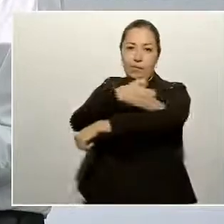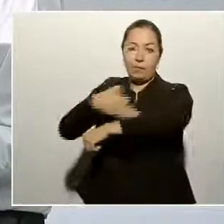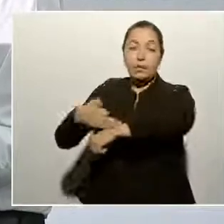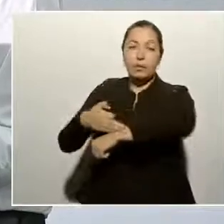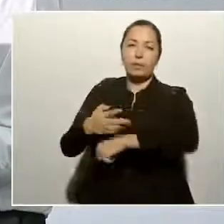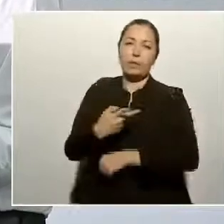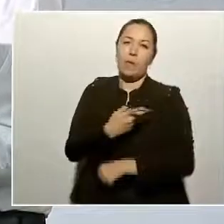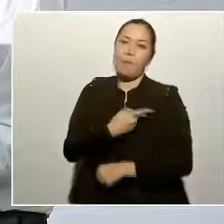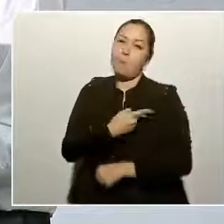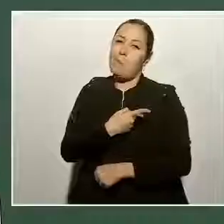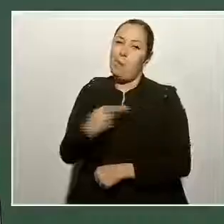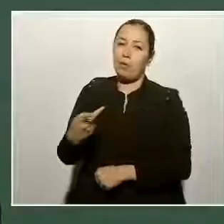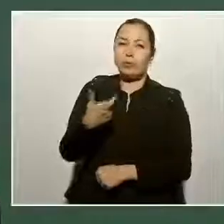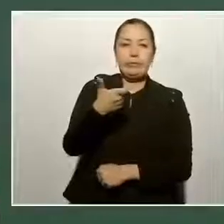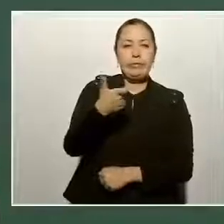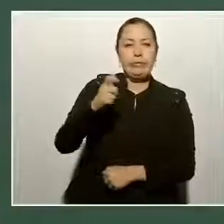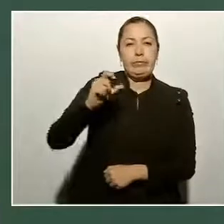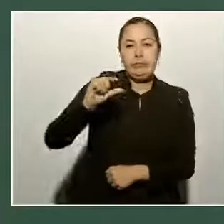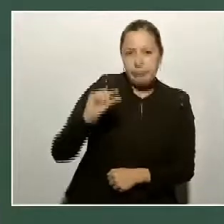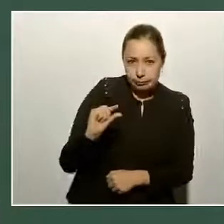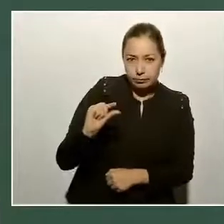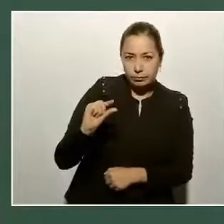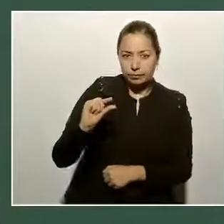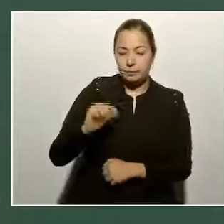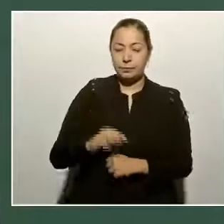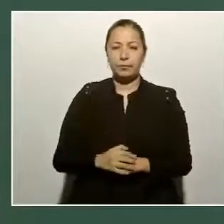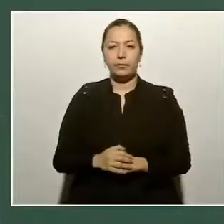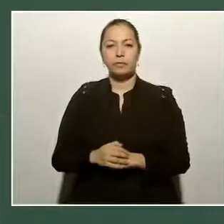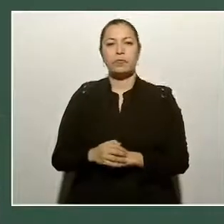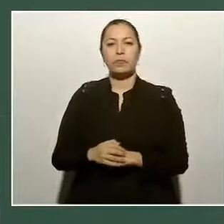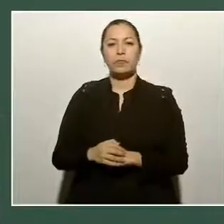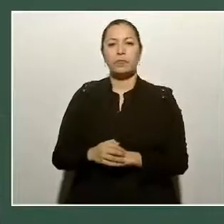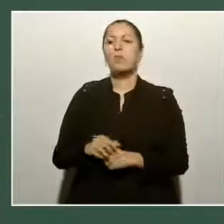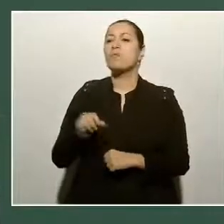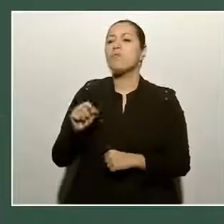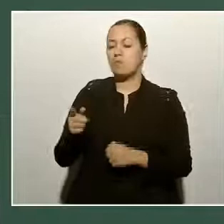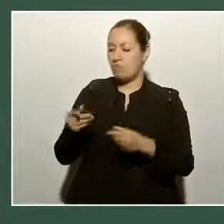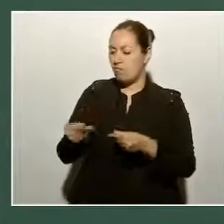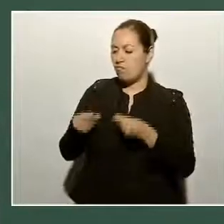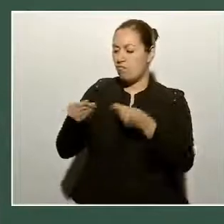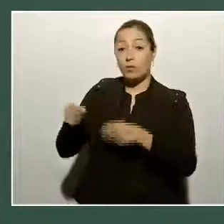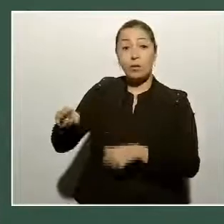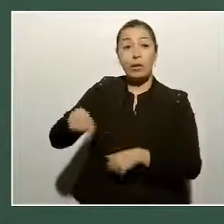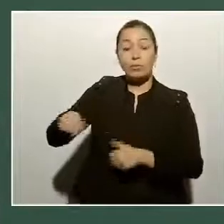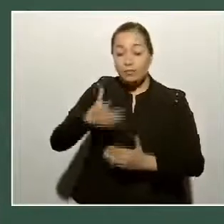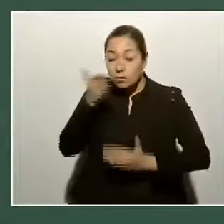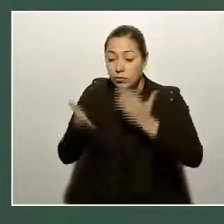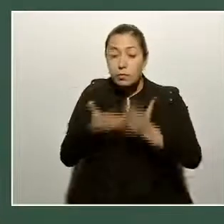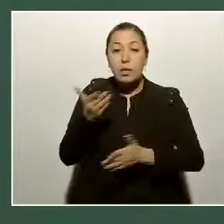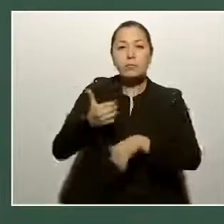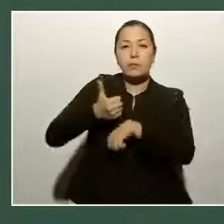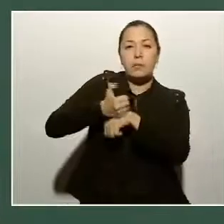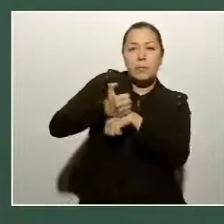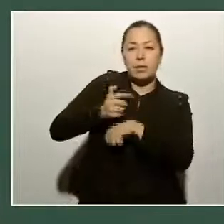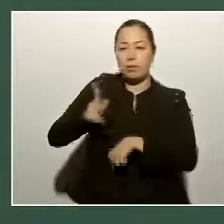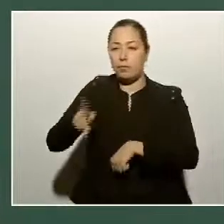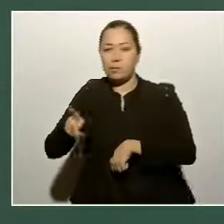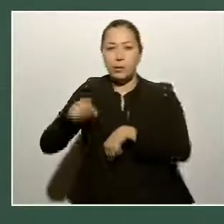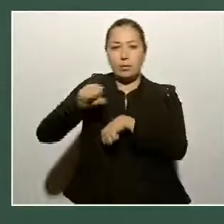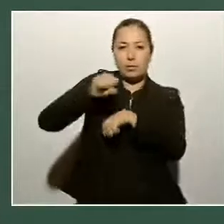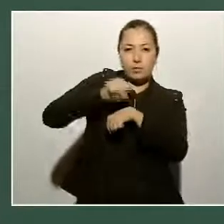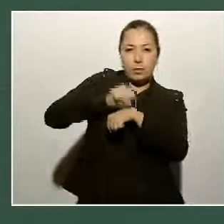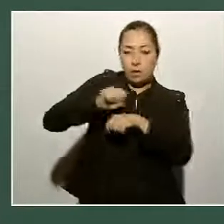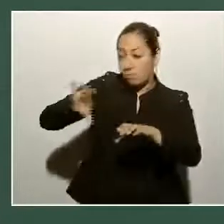escasos recursos económicos del nivel básico, los que estudian en preescolar, primaria y